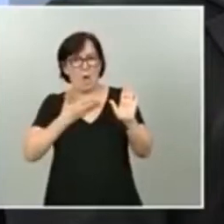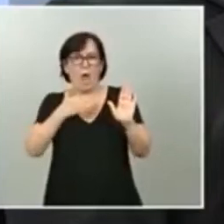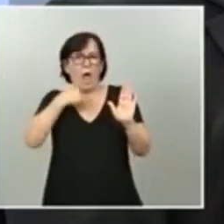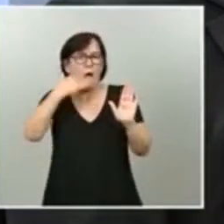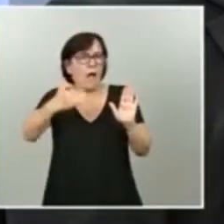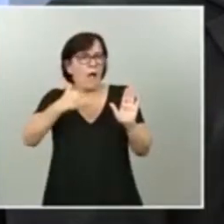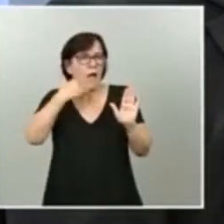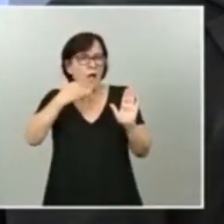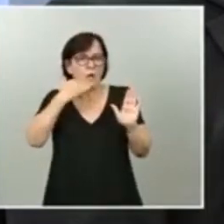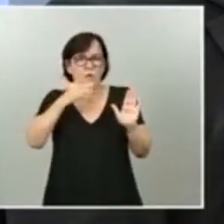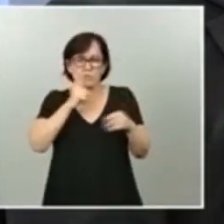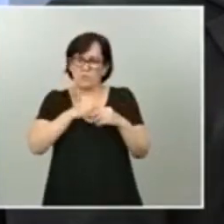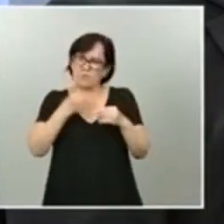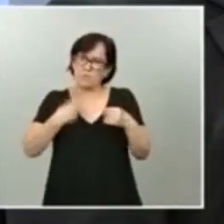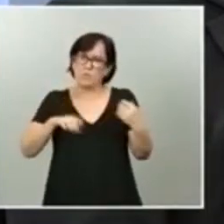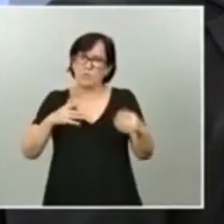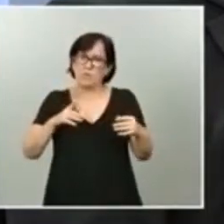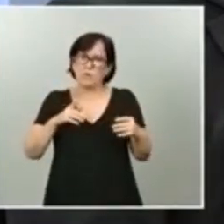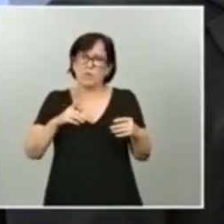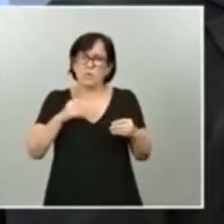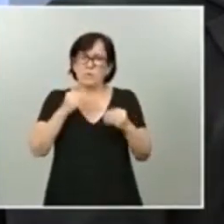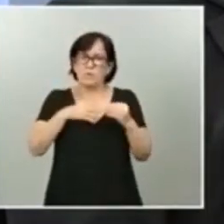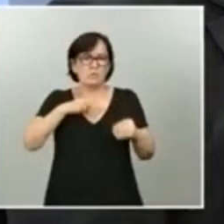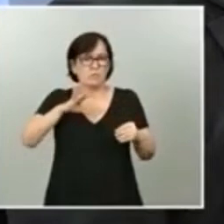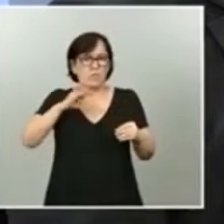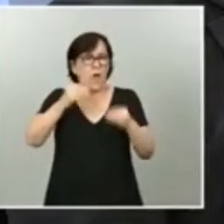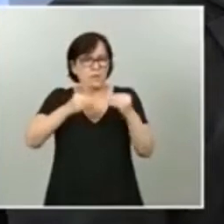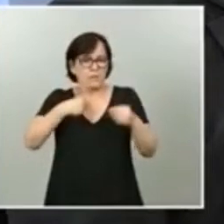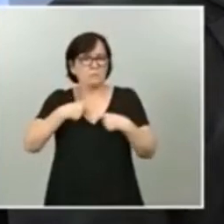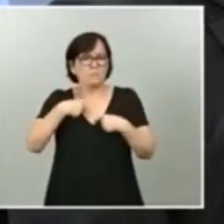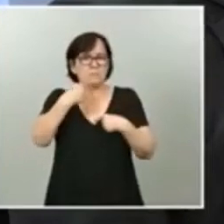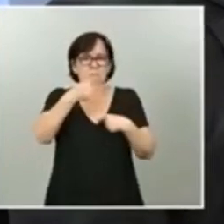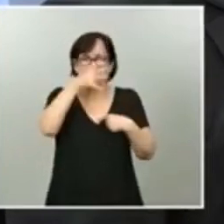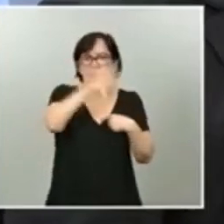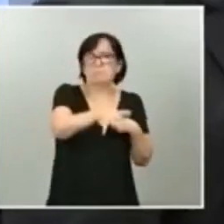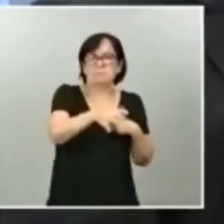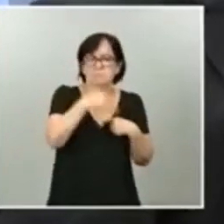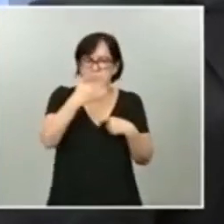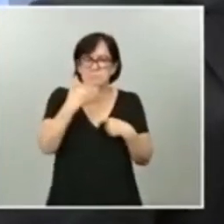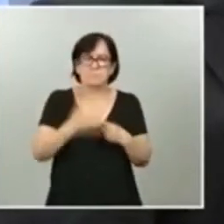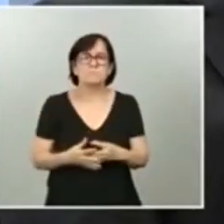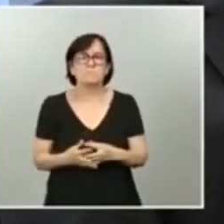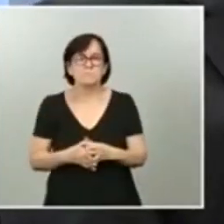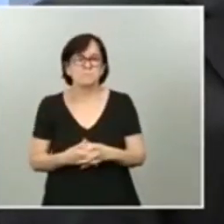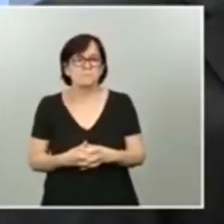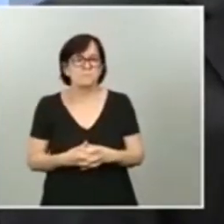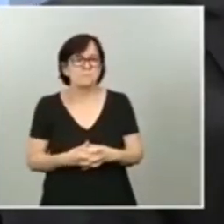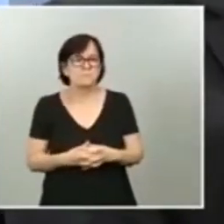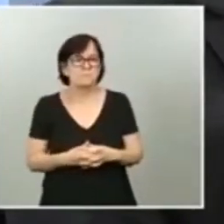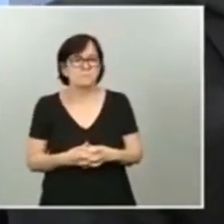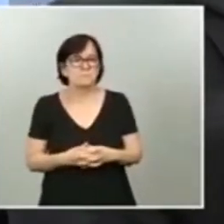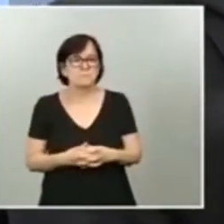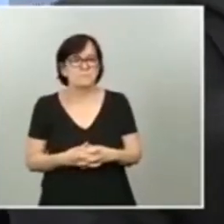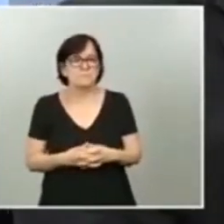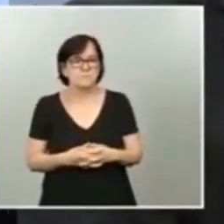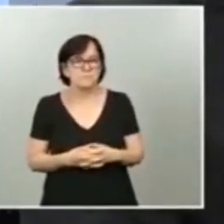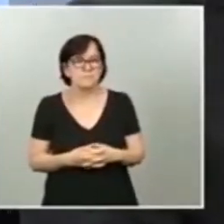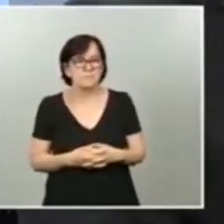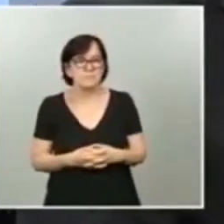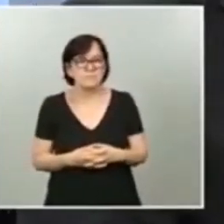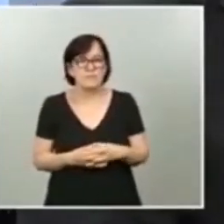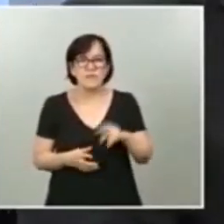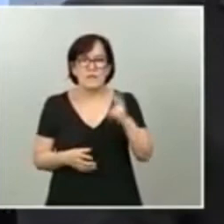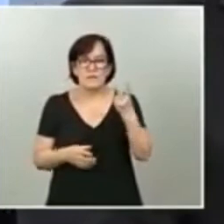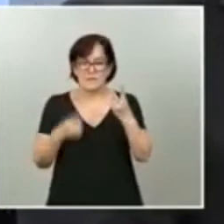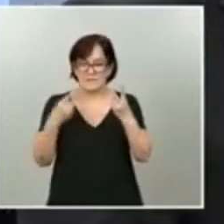atravesado determinadas líneas, pues ejerza esos derechos en el marco de la ley. Respecto a la segunda pregunta que